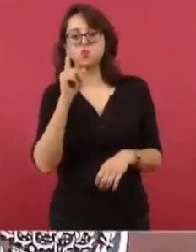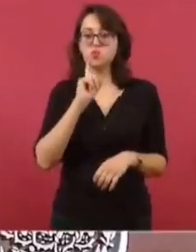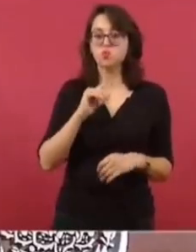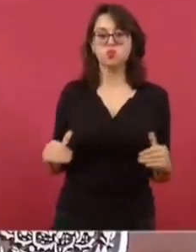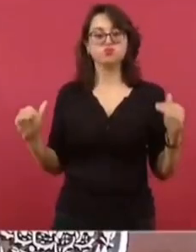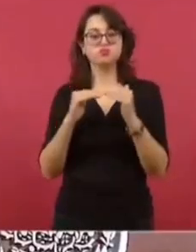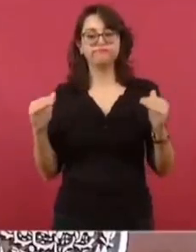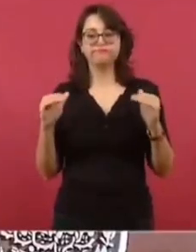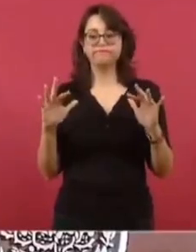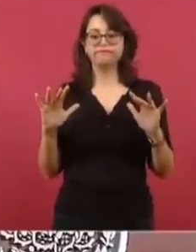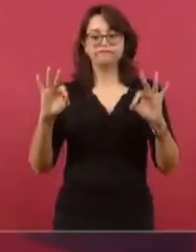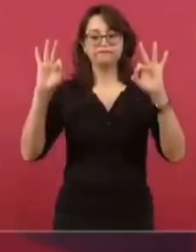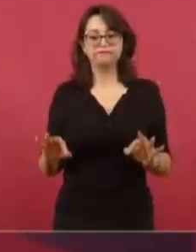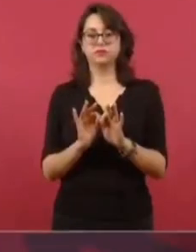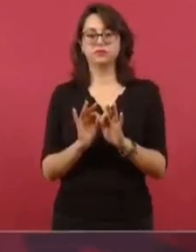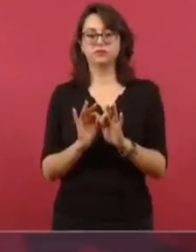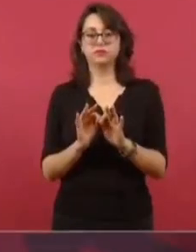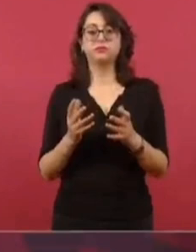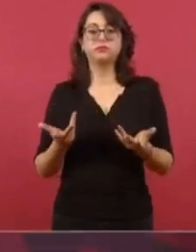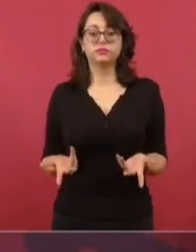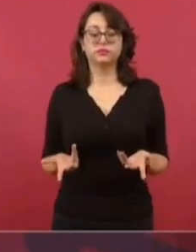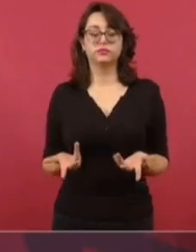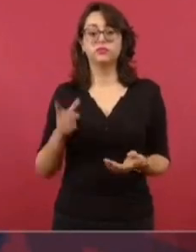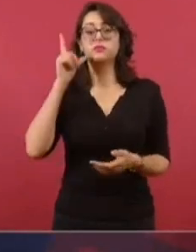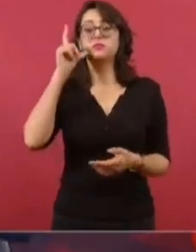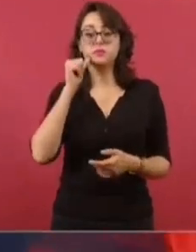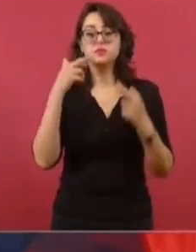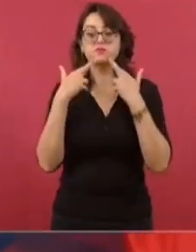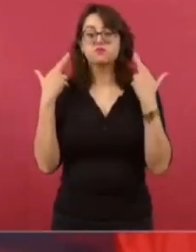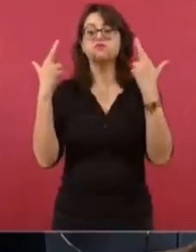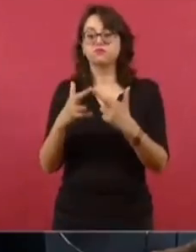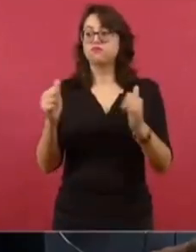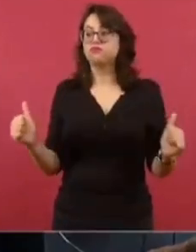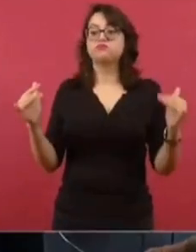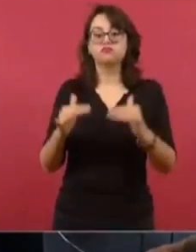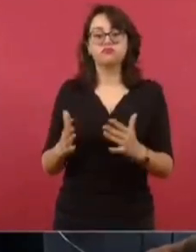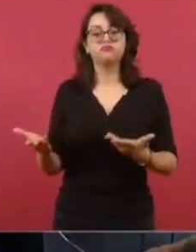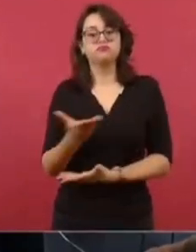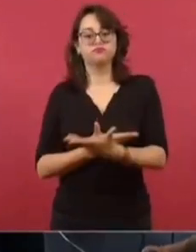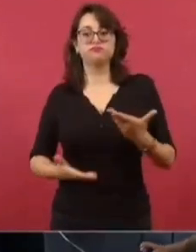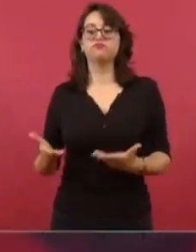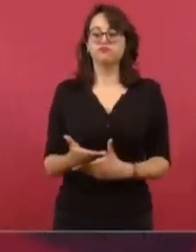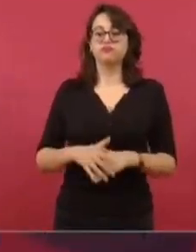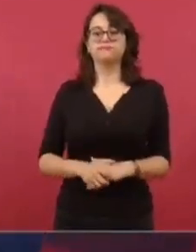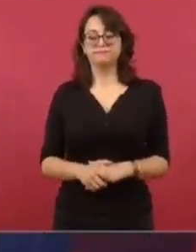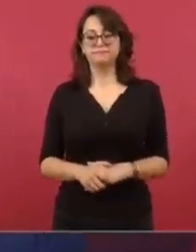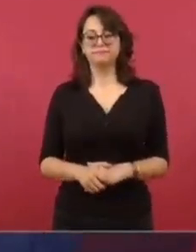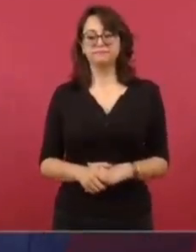que de mujeres. Y así va a seguir. Entonces la reunión de mañana es para decirles. A ver,